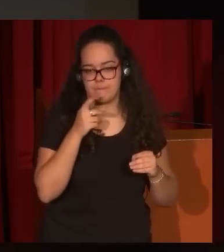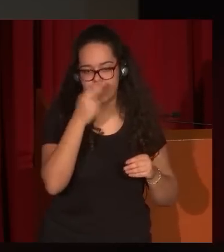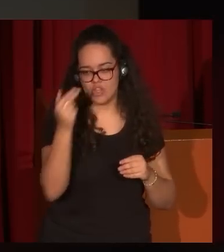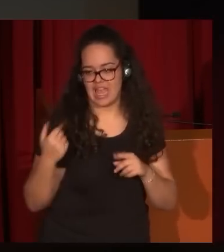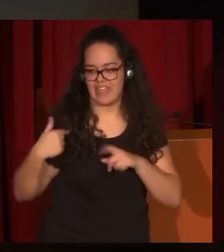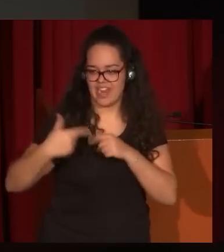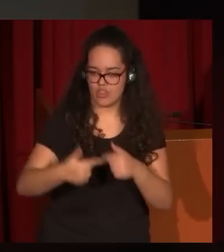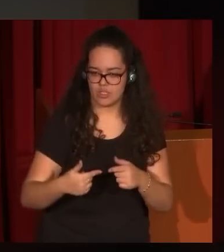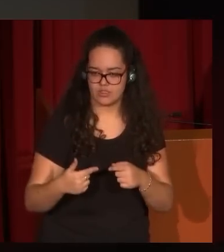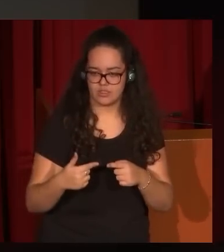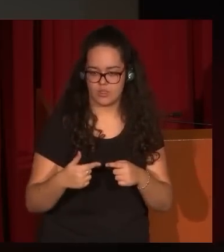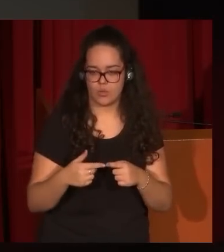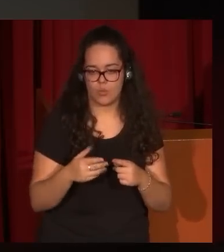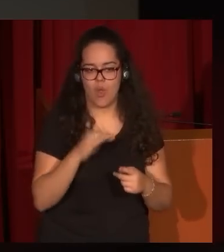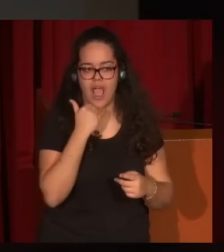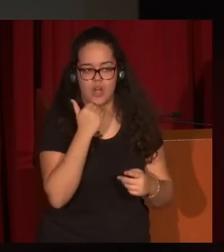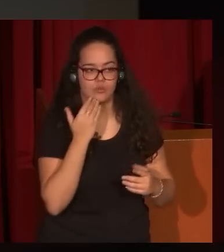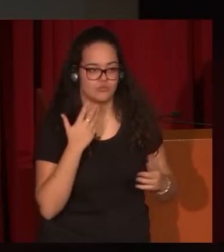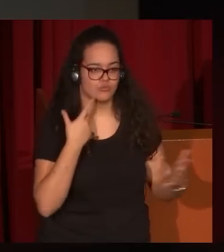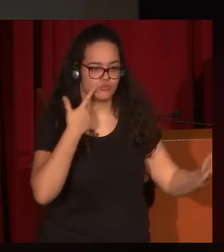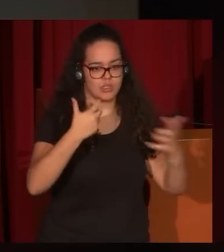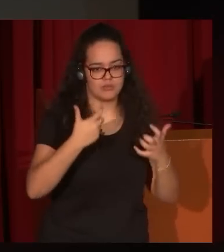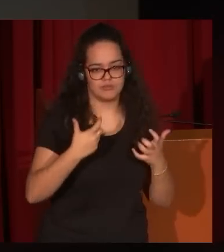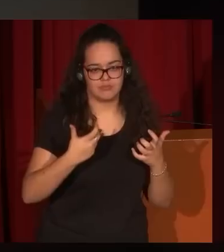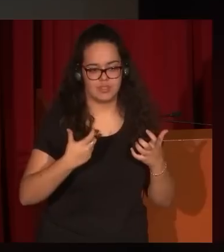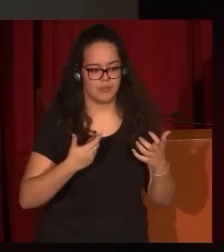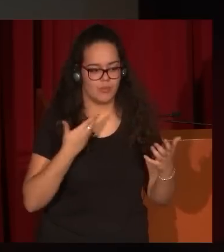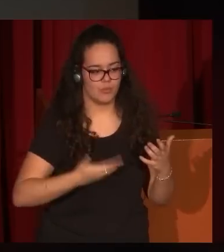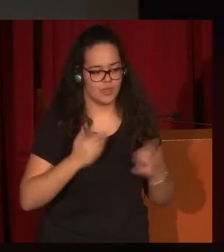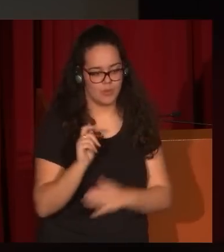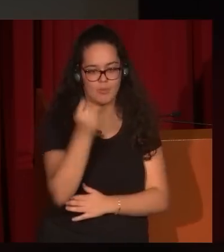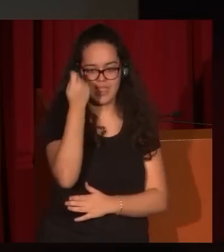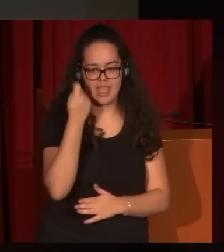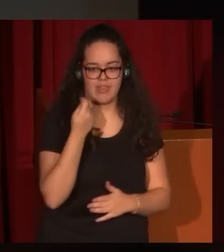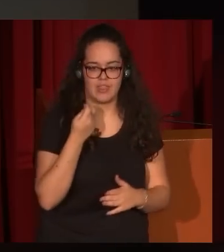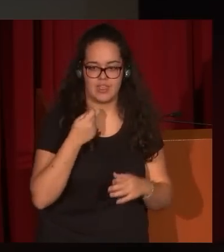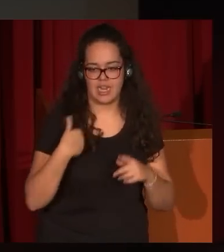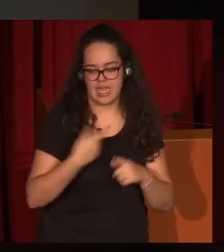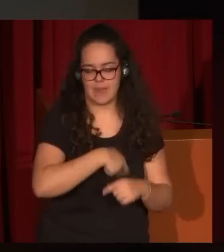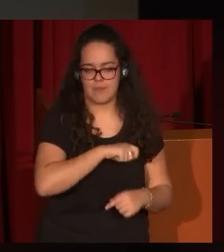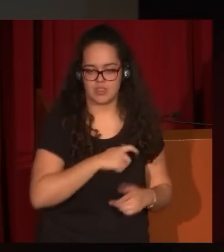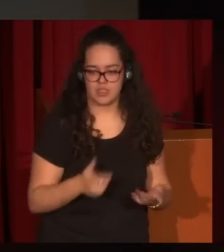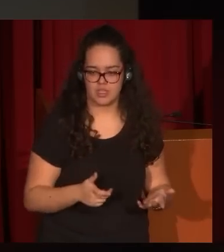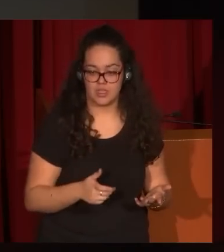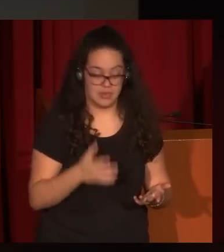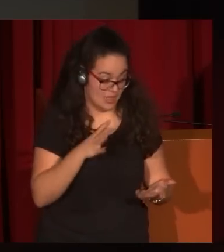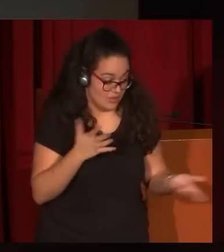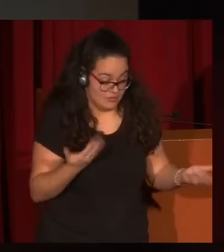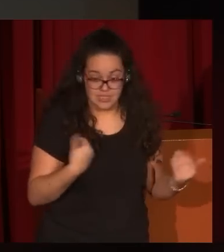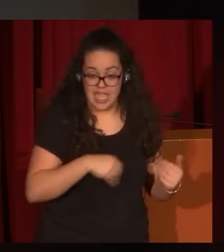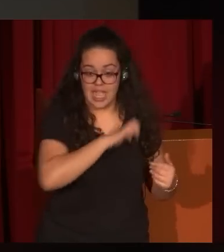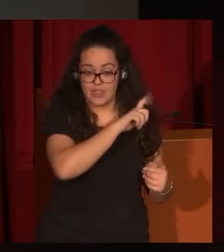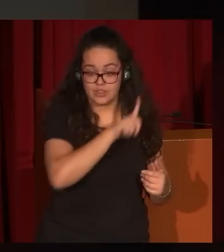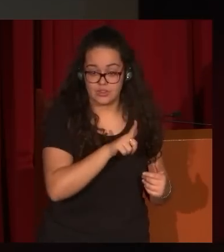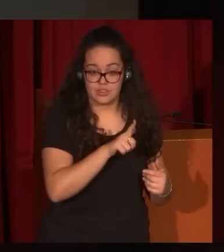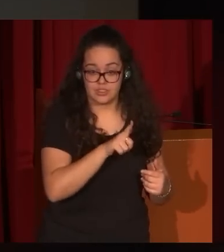como una de las grandes epopeyas contemporáneas de la historia de España. Para Eugenio Lucas le viene dado, puesto que es una